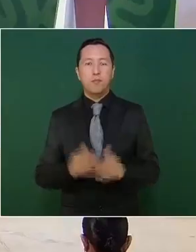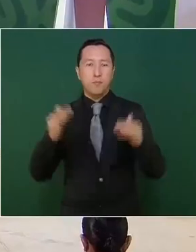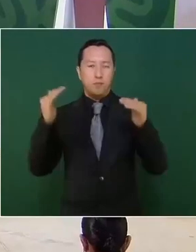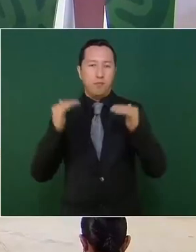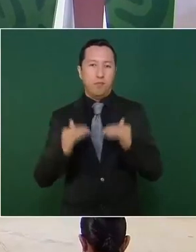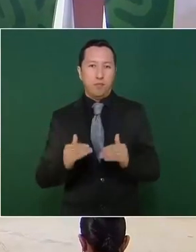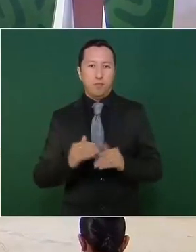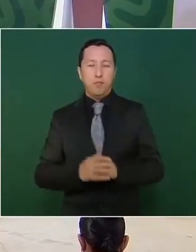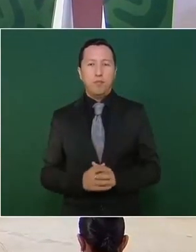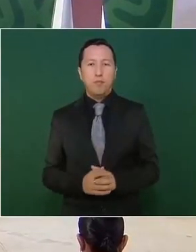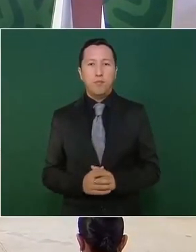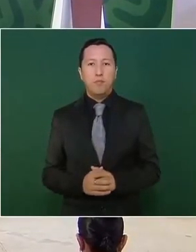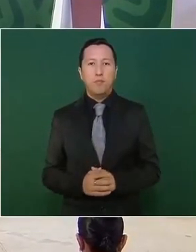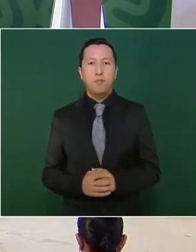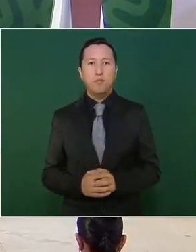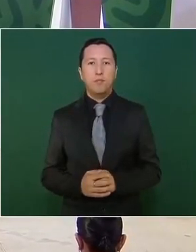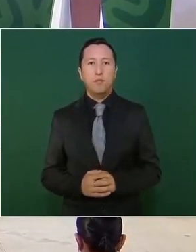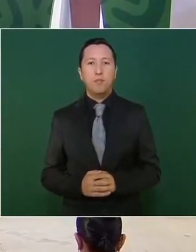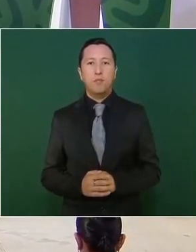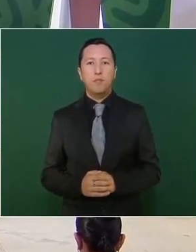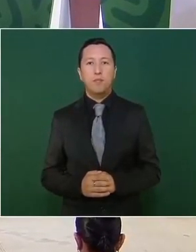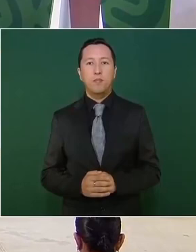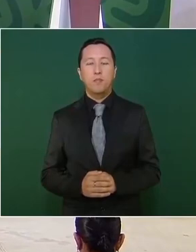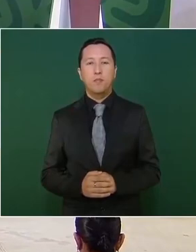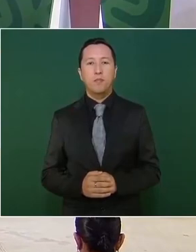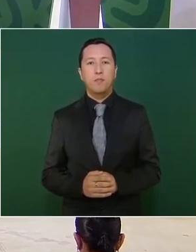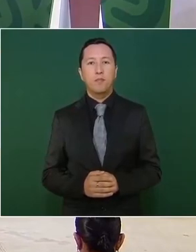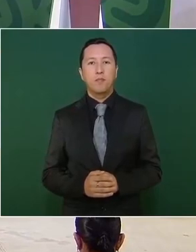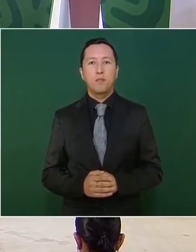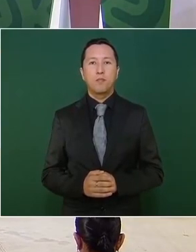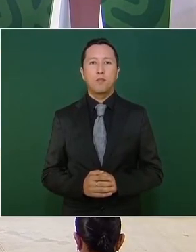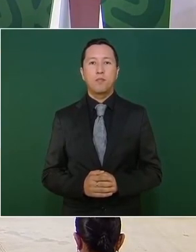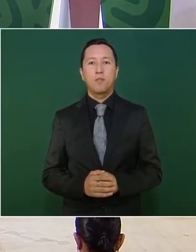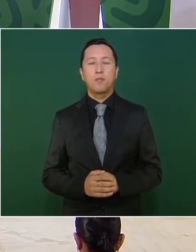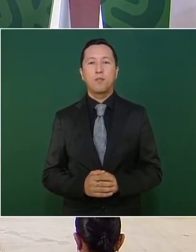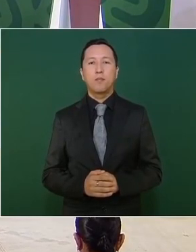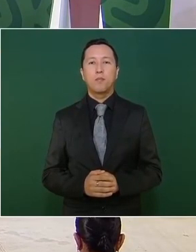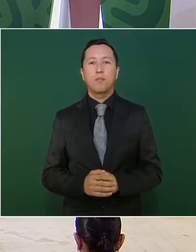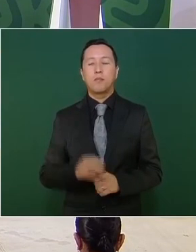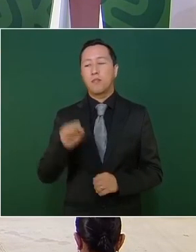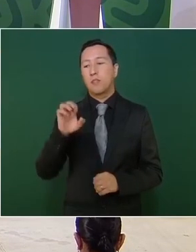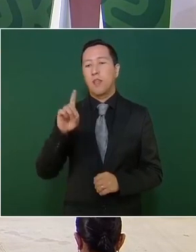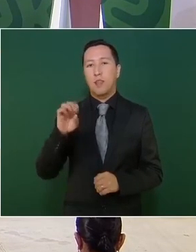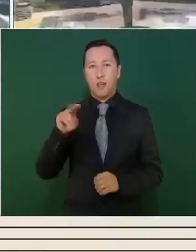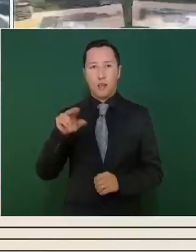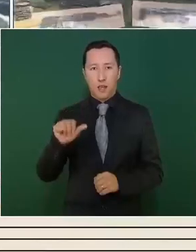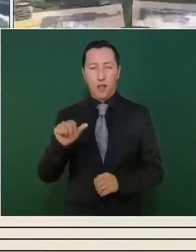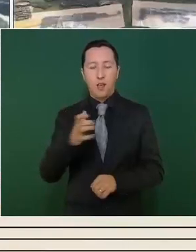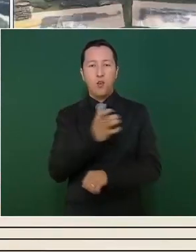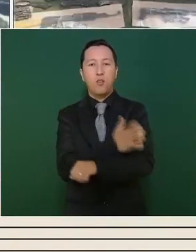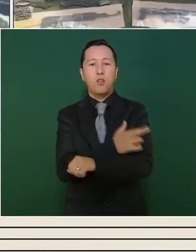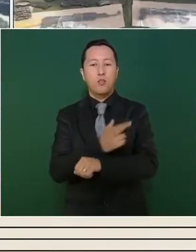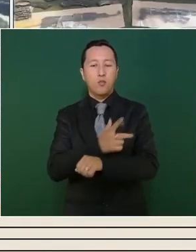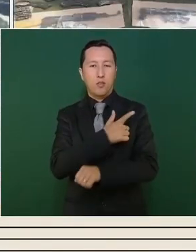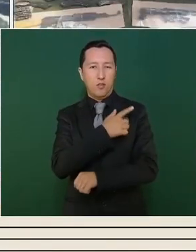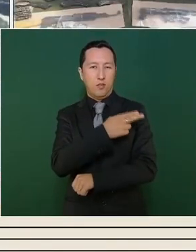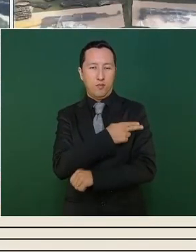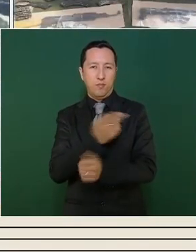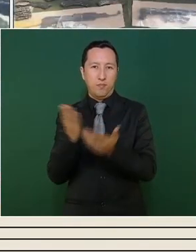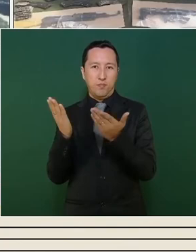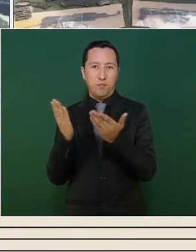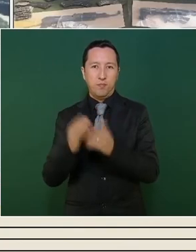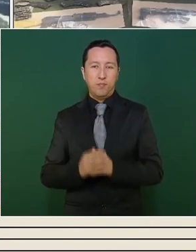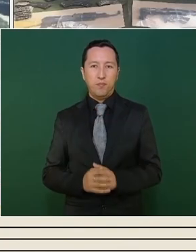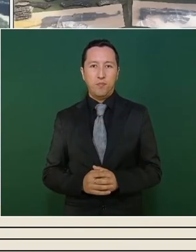Dentro de las operaciones que realiza la Secretaría de la Defensa Nacional, en coordinación con la Guardia Nacional y Fuerzas